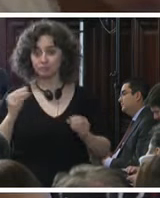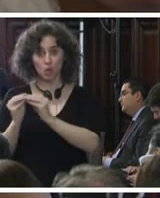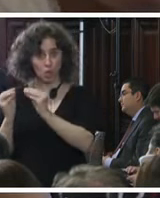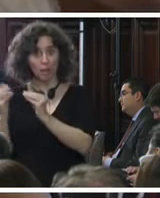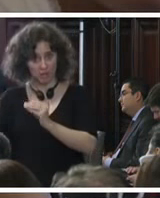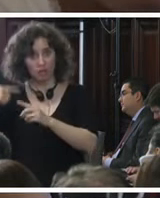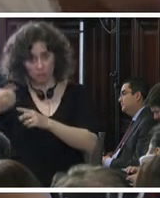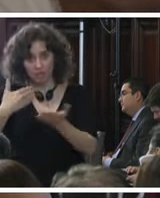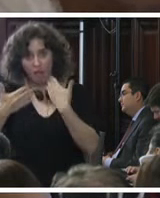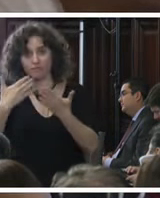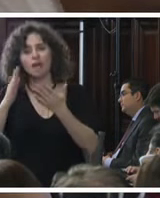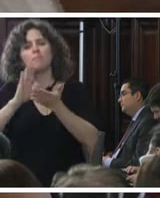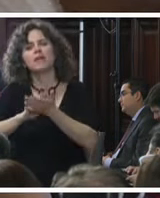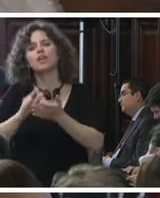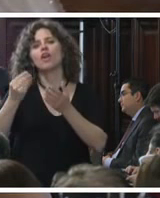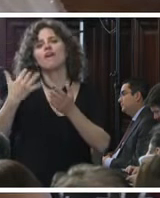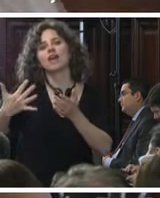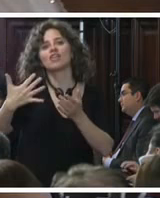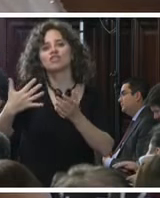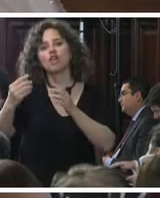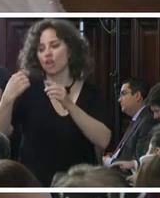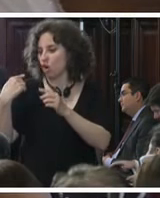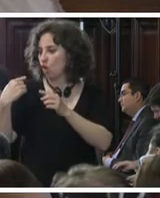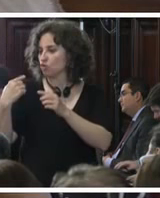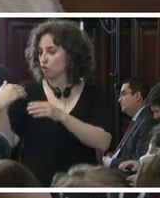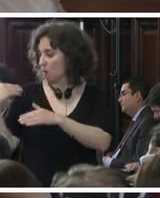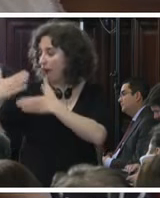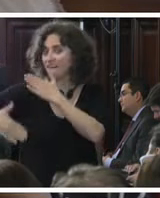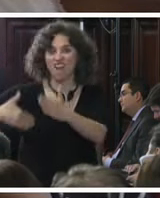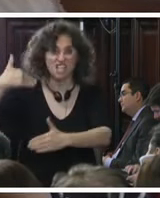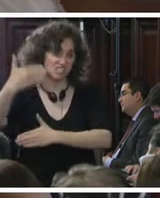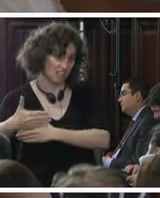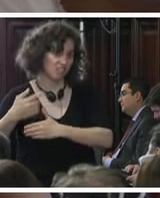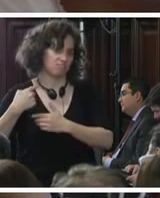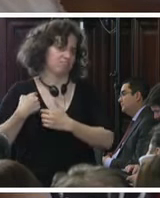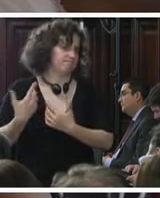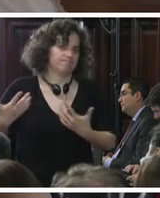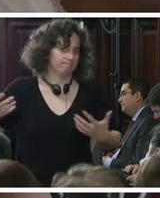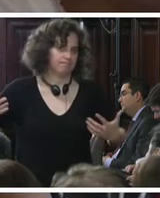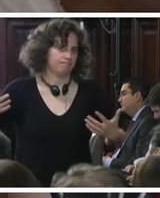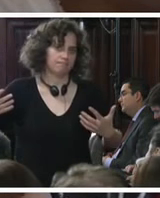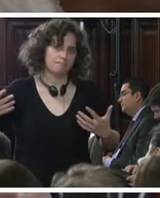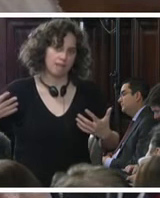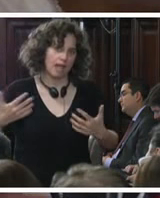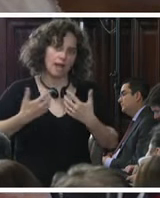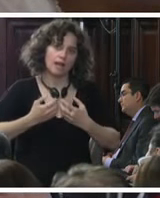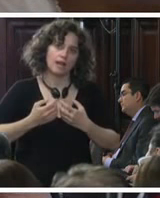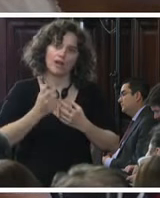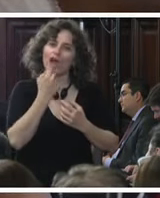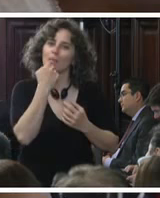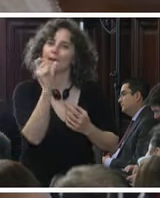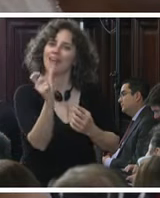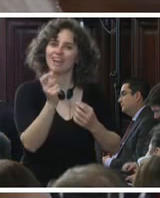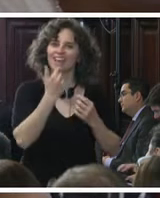profundizar y que en cuanto a la valoración de los recientos avances la expresión que utilizó el